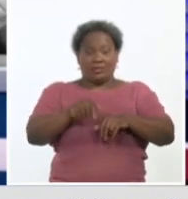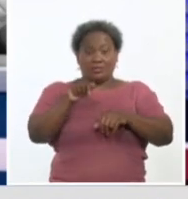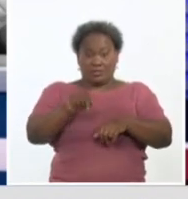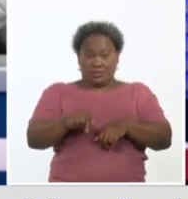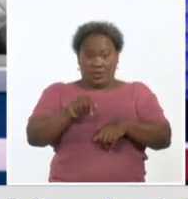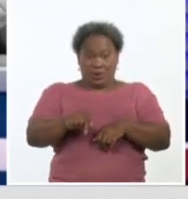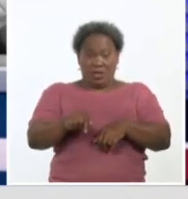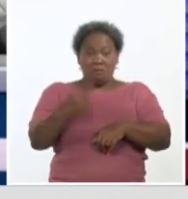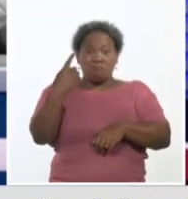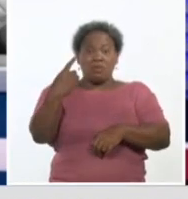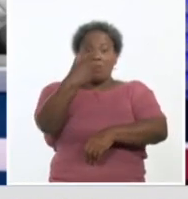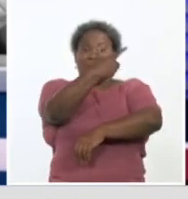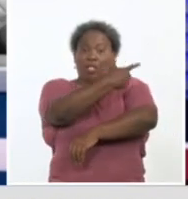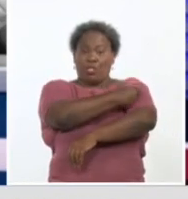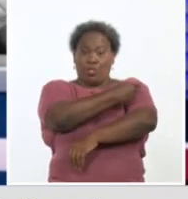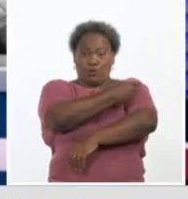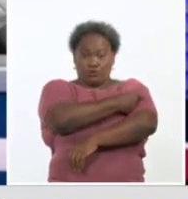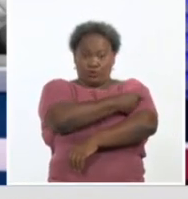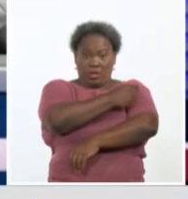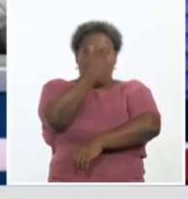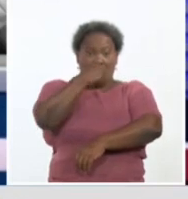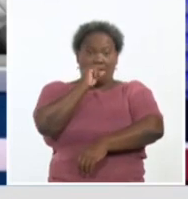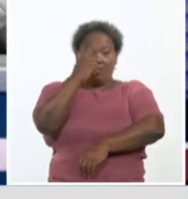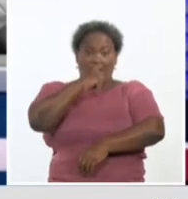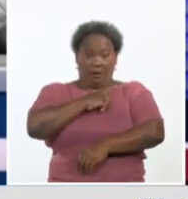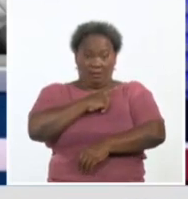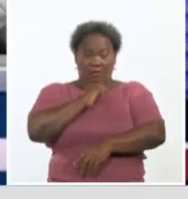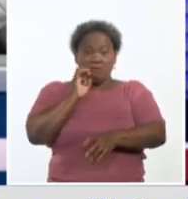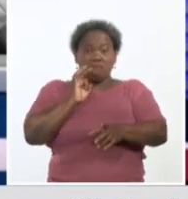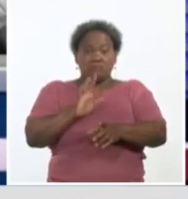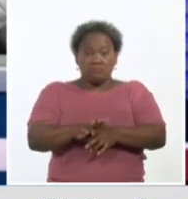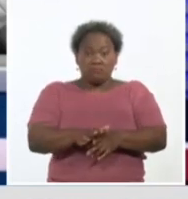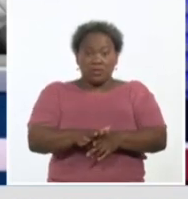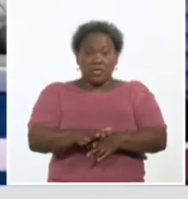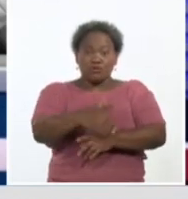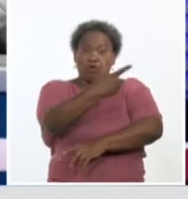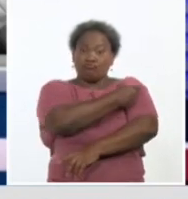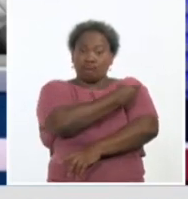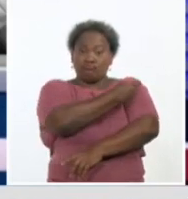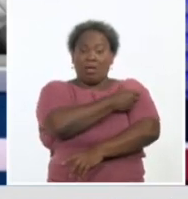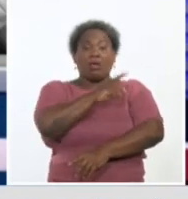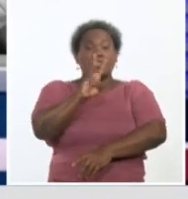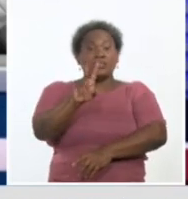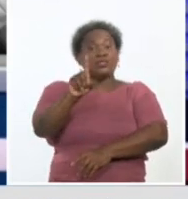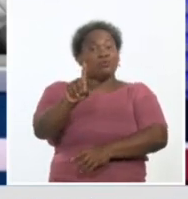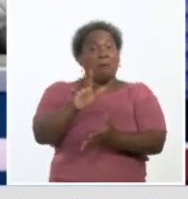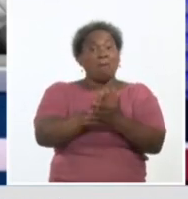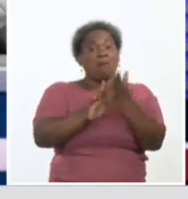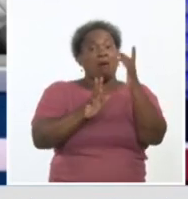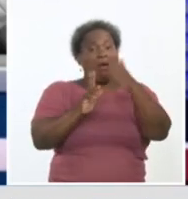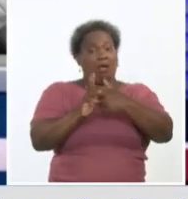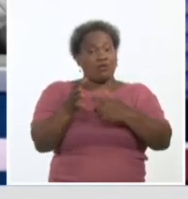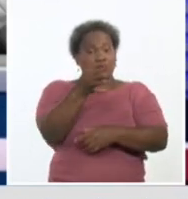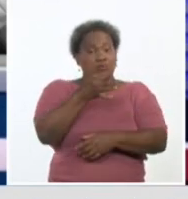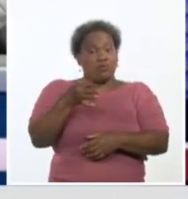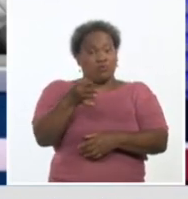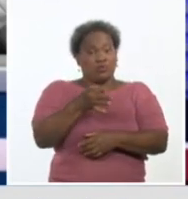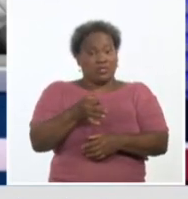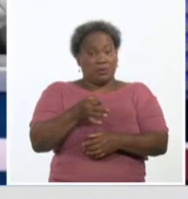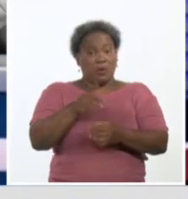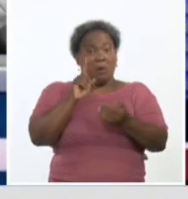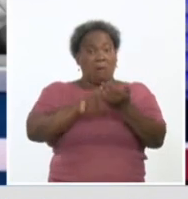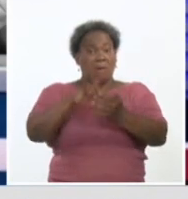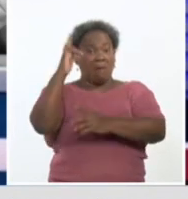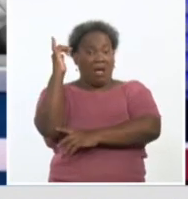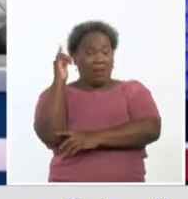la primera dosis del candidato vacunal Abdalak comenzó a ser administrada este 31 de mayo en los municipios Palma Soriano,